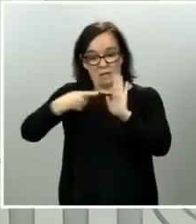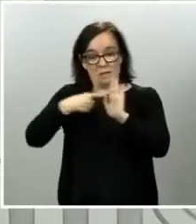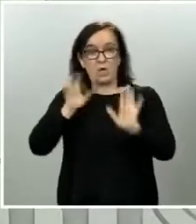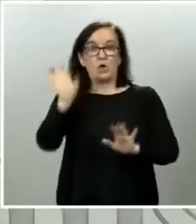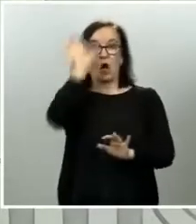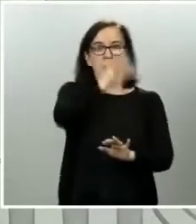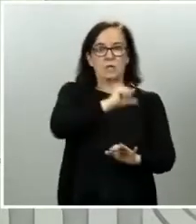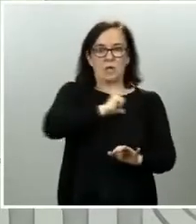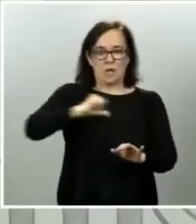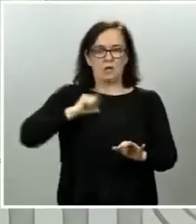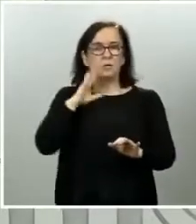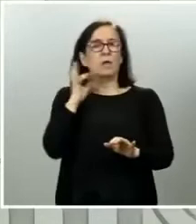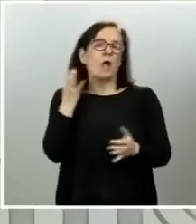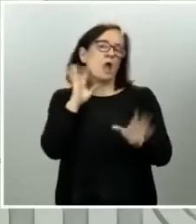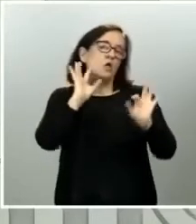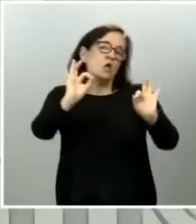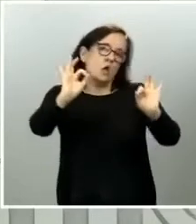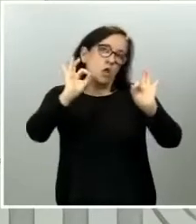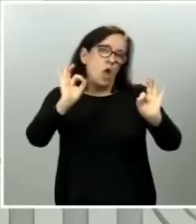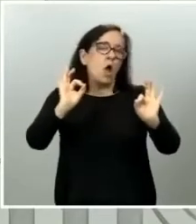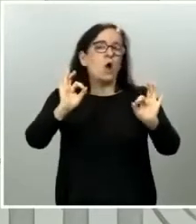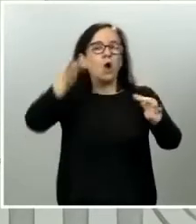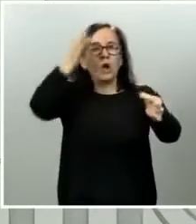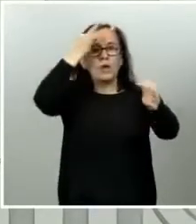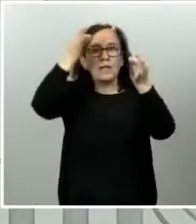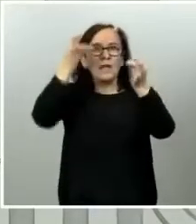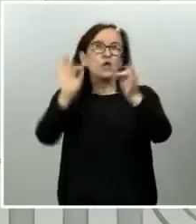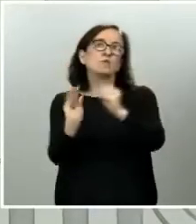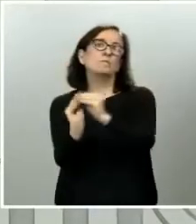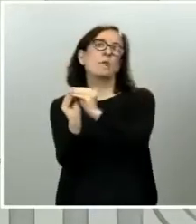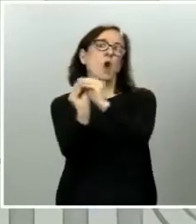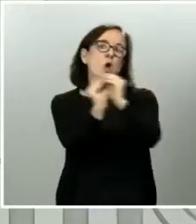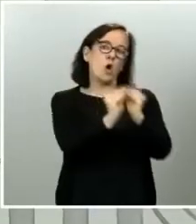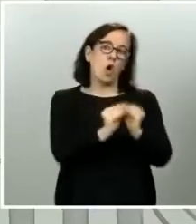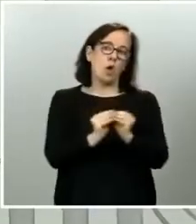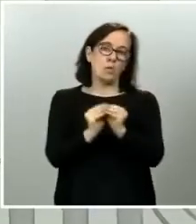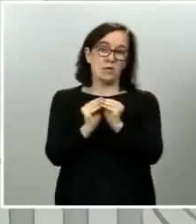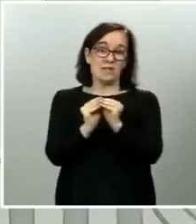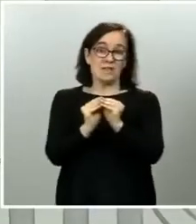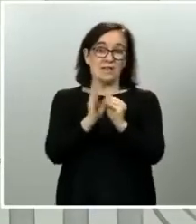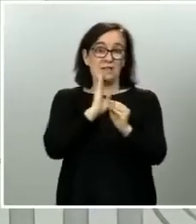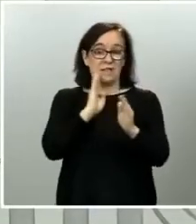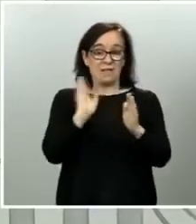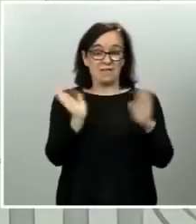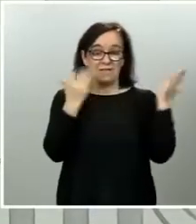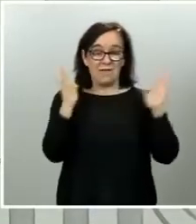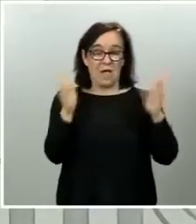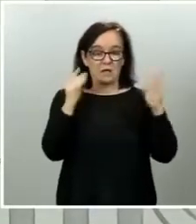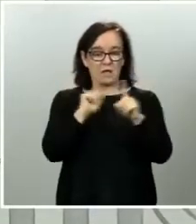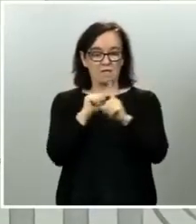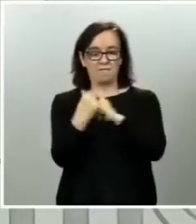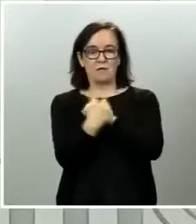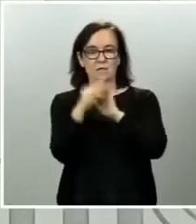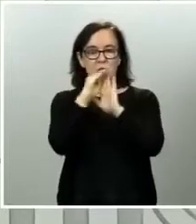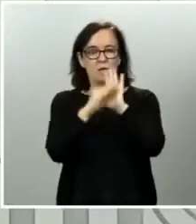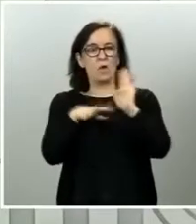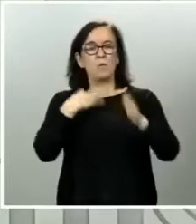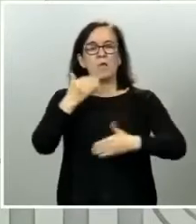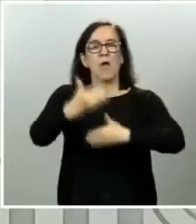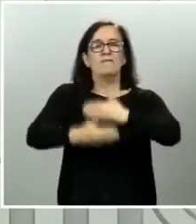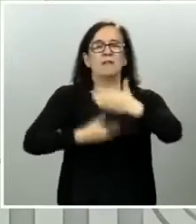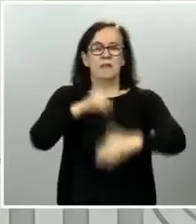Es obvio que hay que ir con unos criterios comunes, eso son las fases, y con unos marcadores que indiquen quién puede avanzar y quién no puede avanzar.